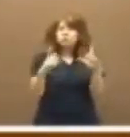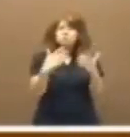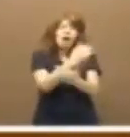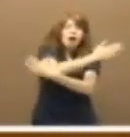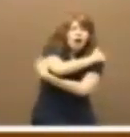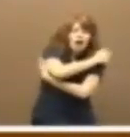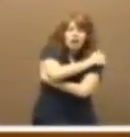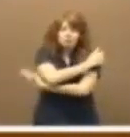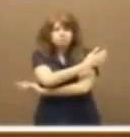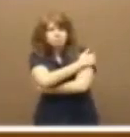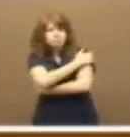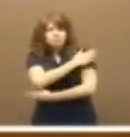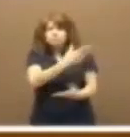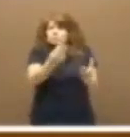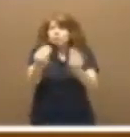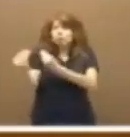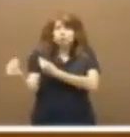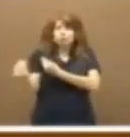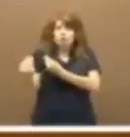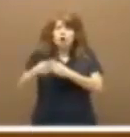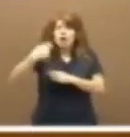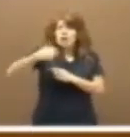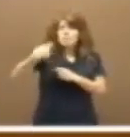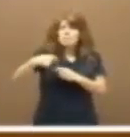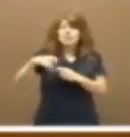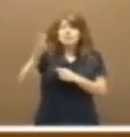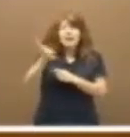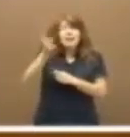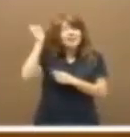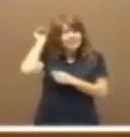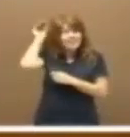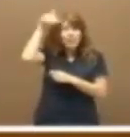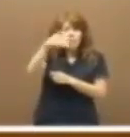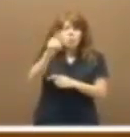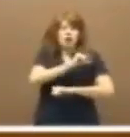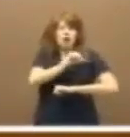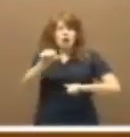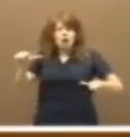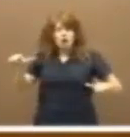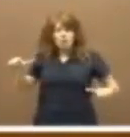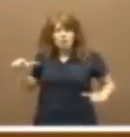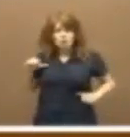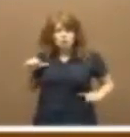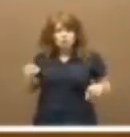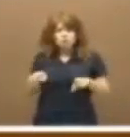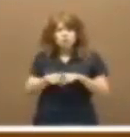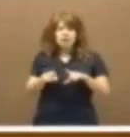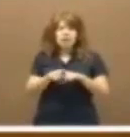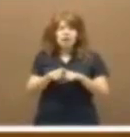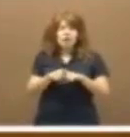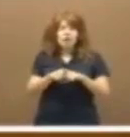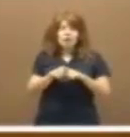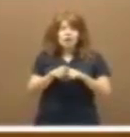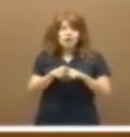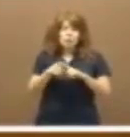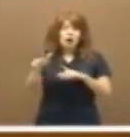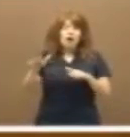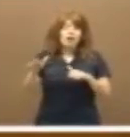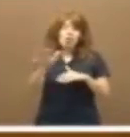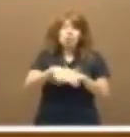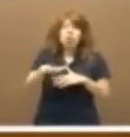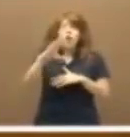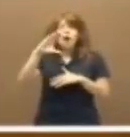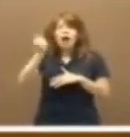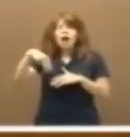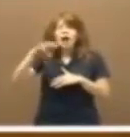muchos abrazos se tiraron al presidente de la República portuguesa en las flores de papel de Campo Mayor, que casi